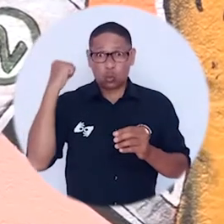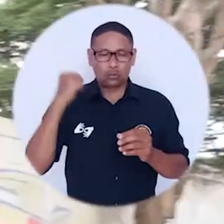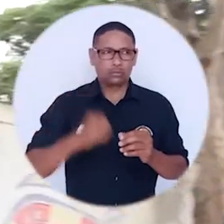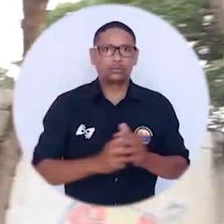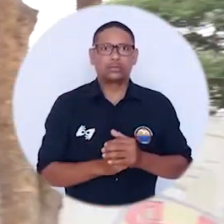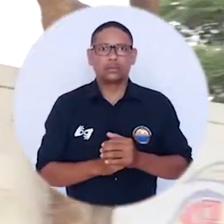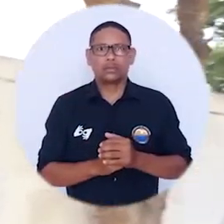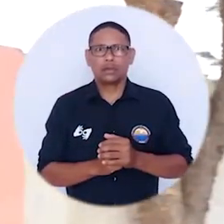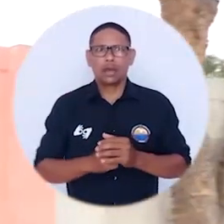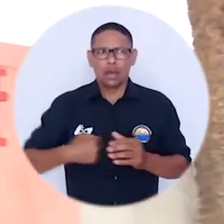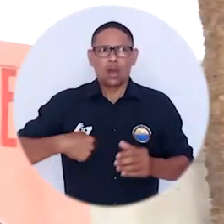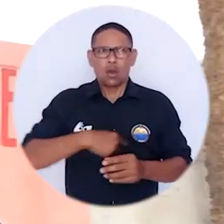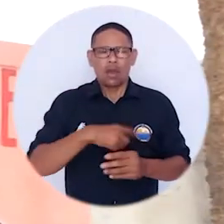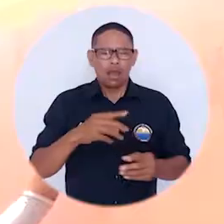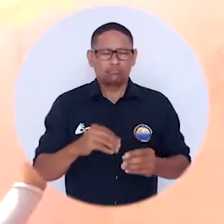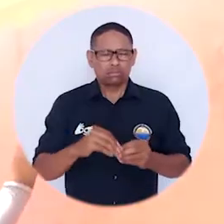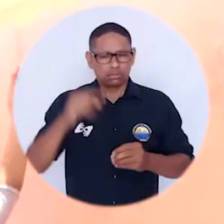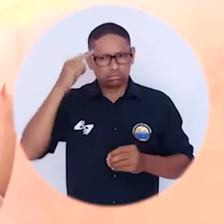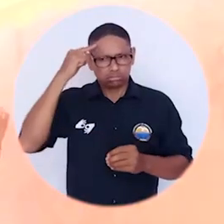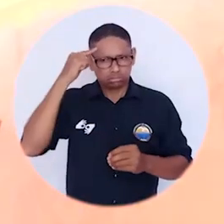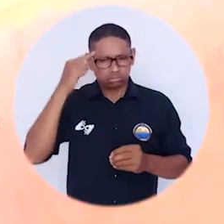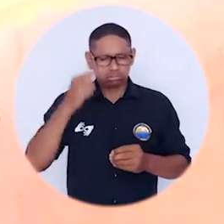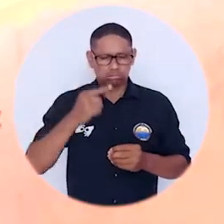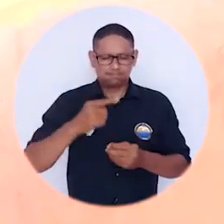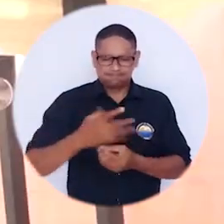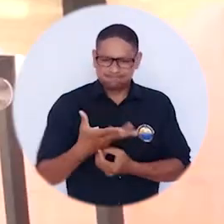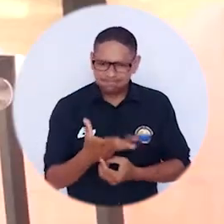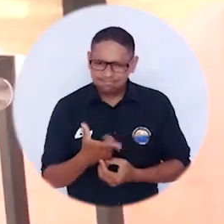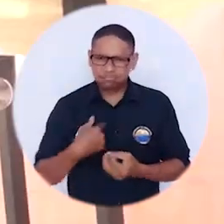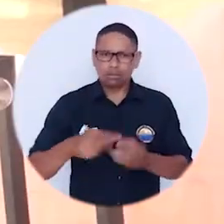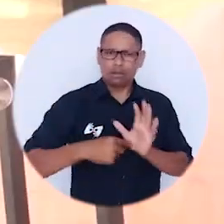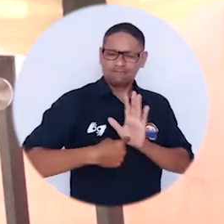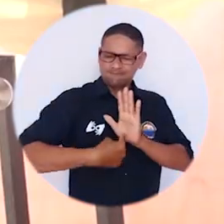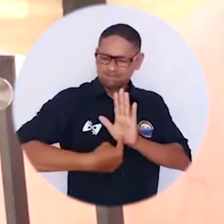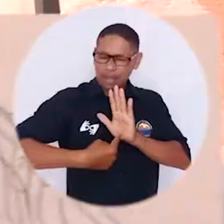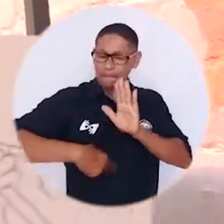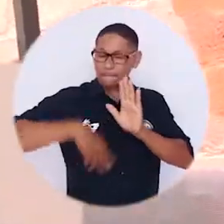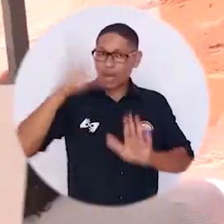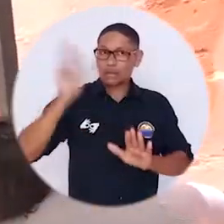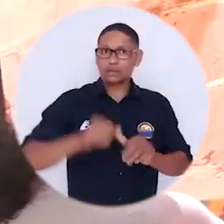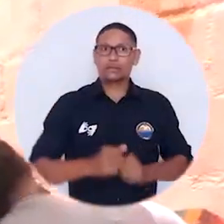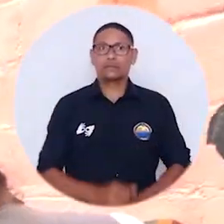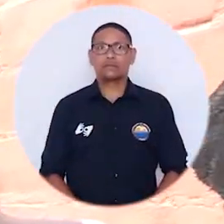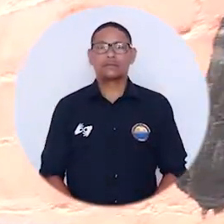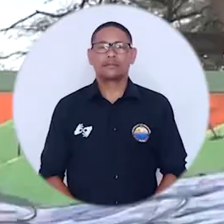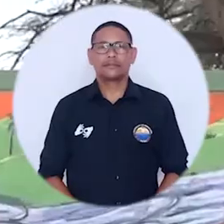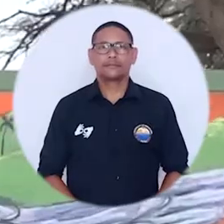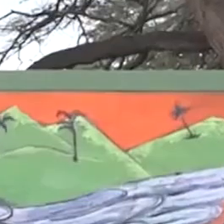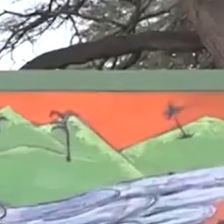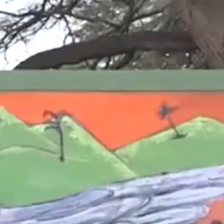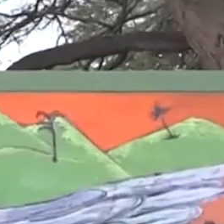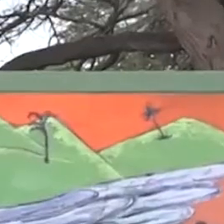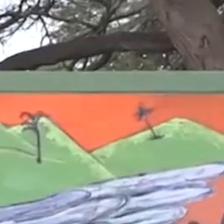de parte del Estado. Al hacer nosotros esto perpetúa más la idea, la mejor forma de nosotros de expresarnos.